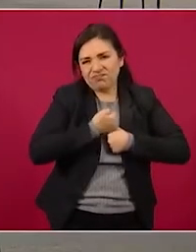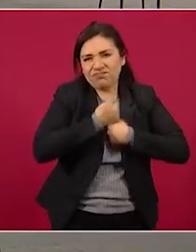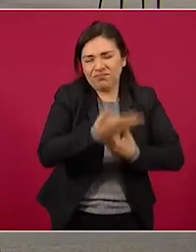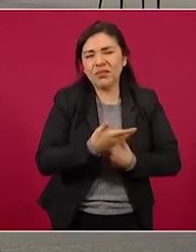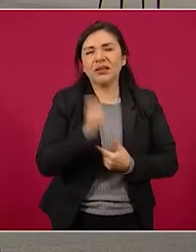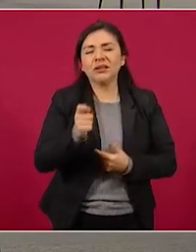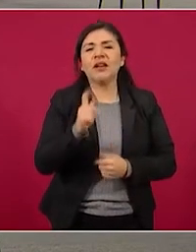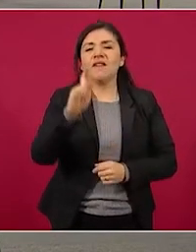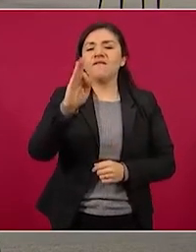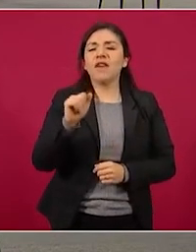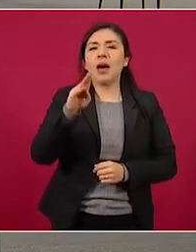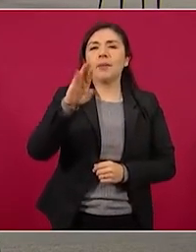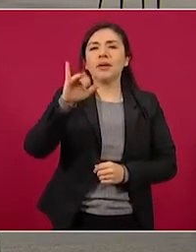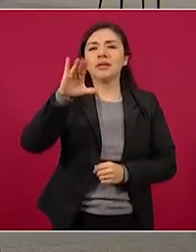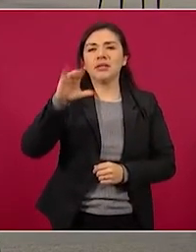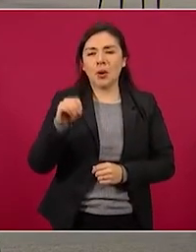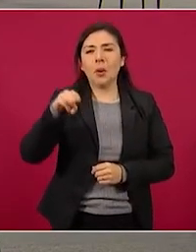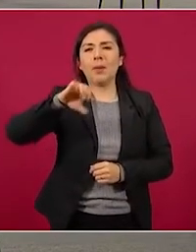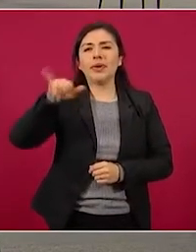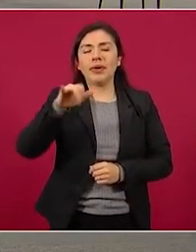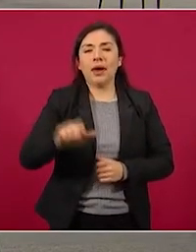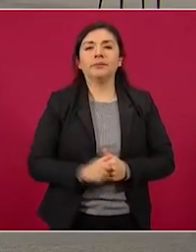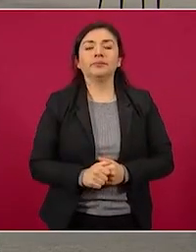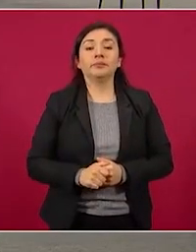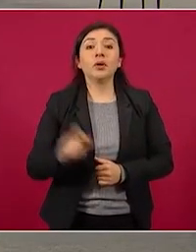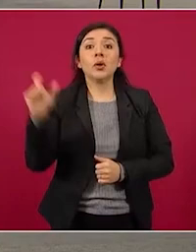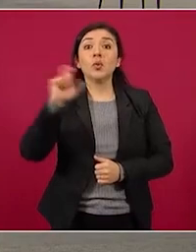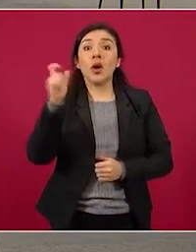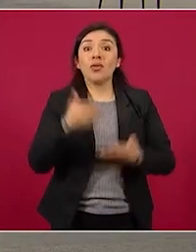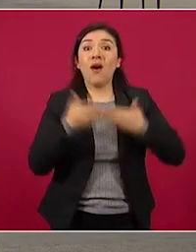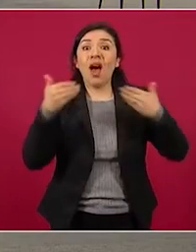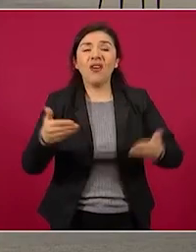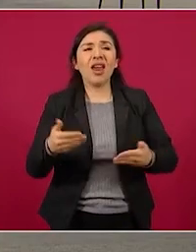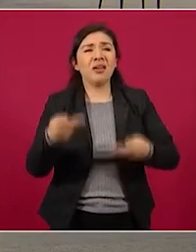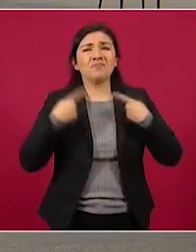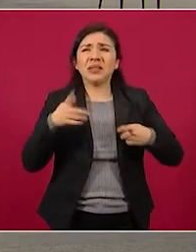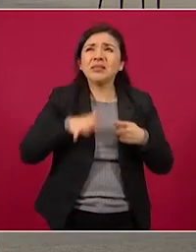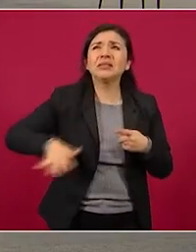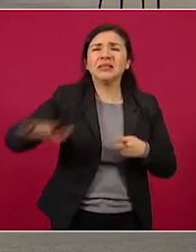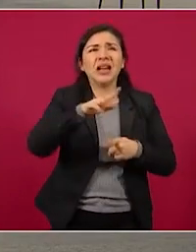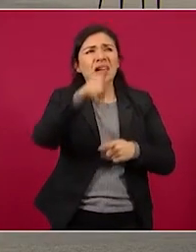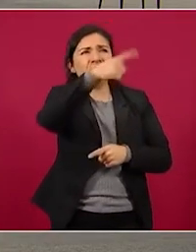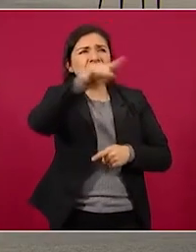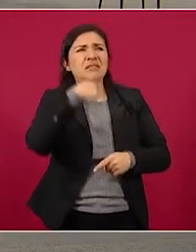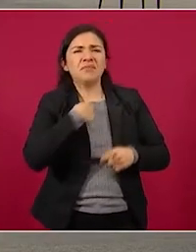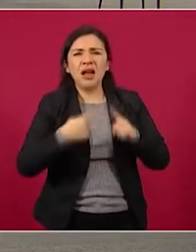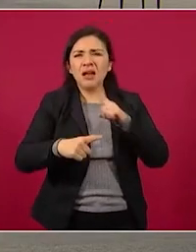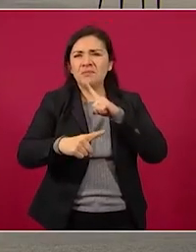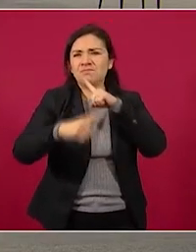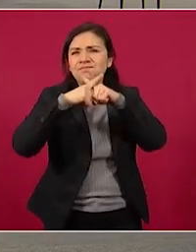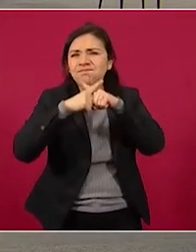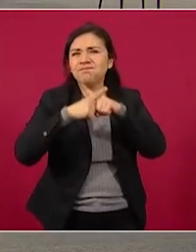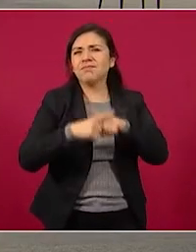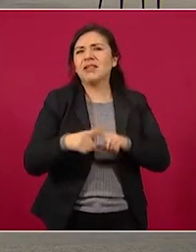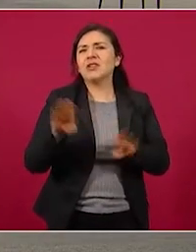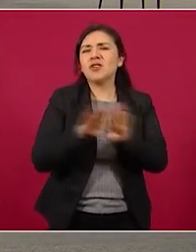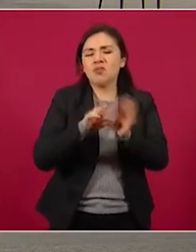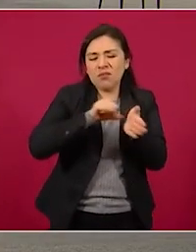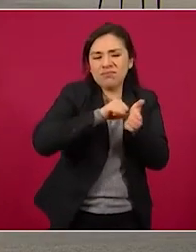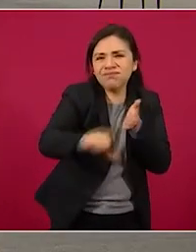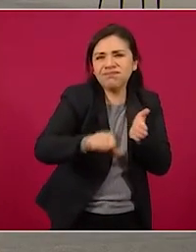Mejía Madrid. Cuando hoy se grita censura, cuando lo único que ocurrió fue una